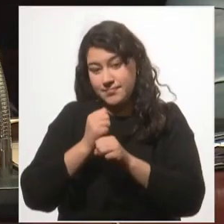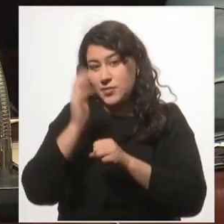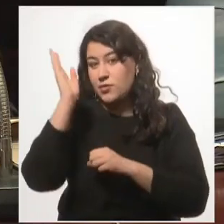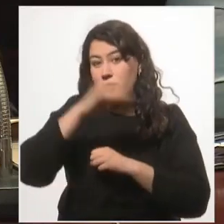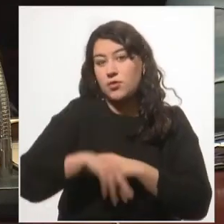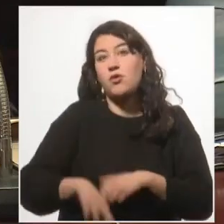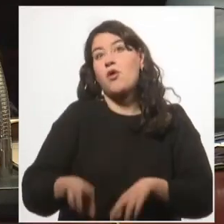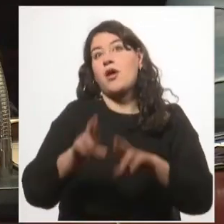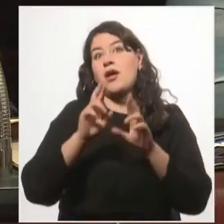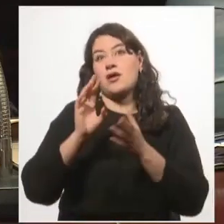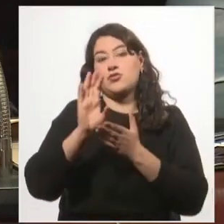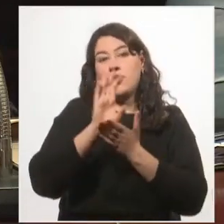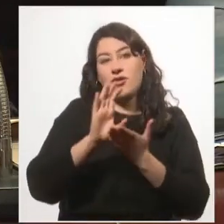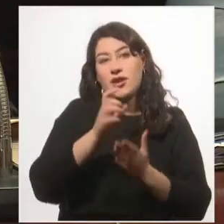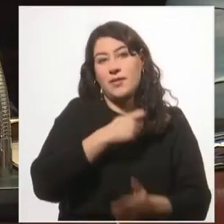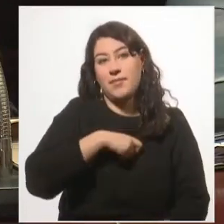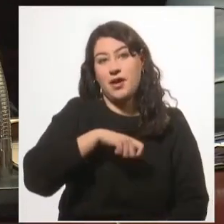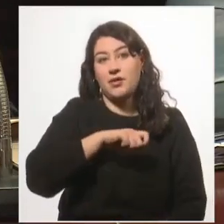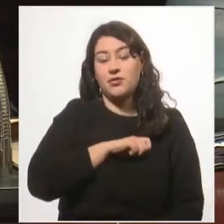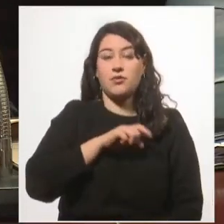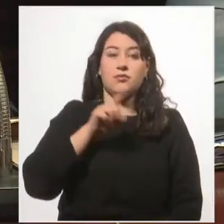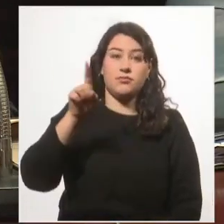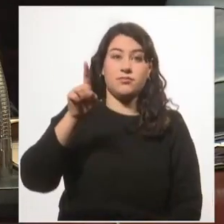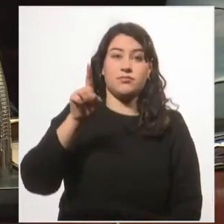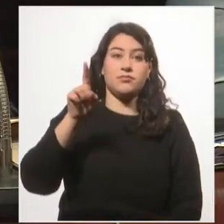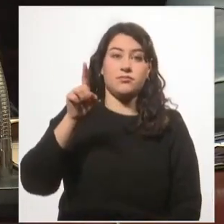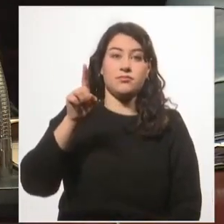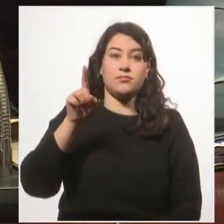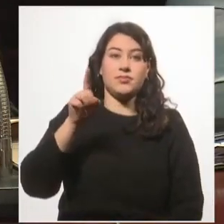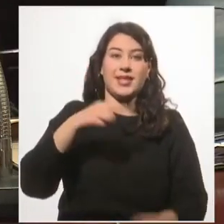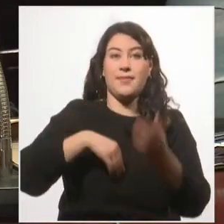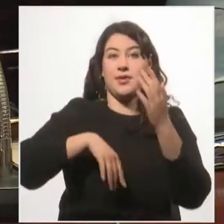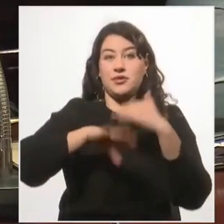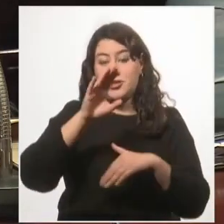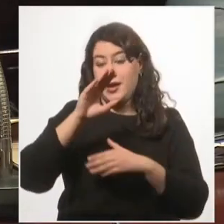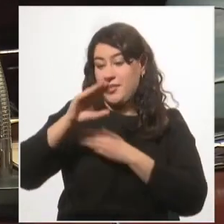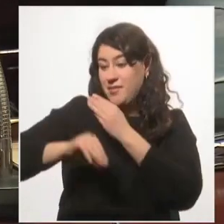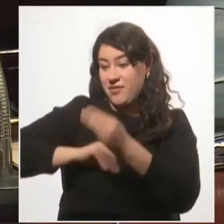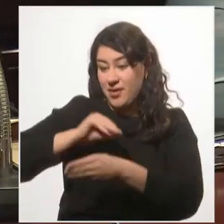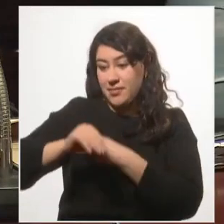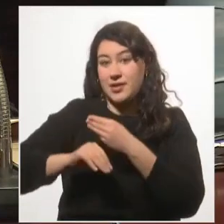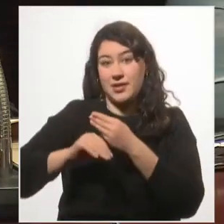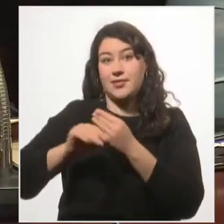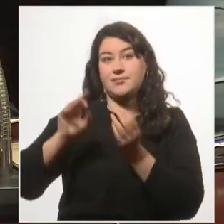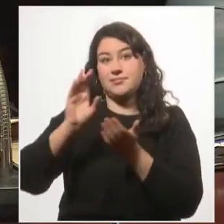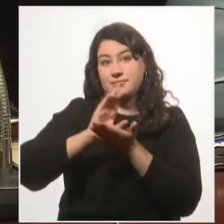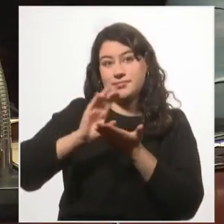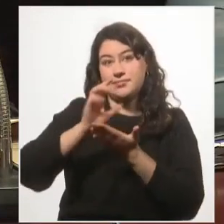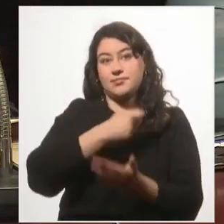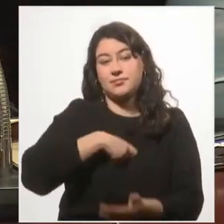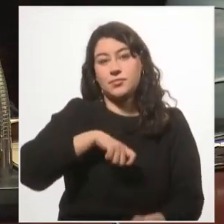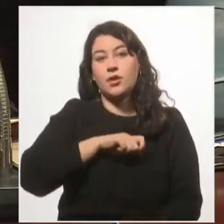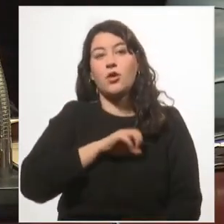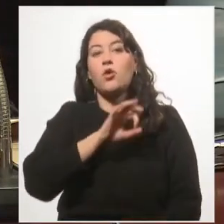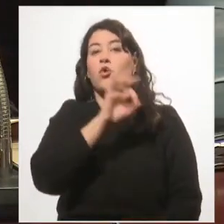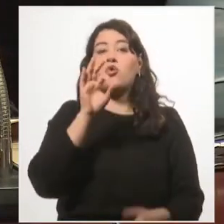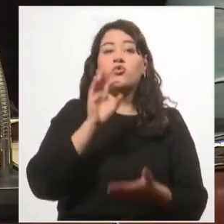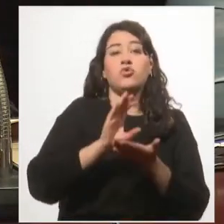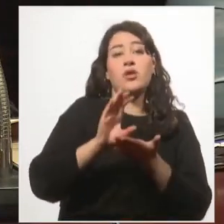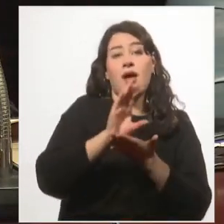ciudadano español, lo es la mayor parte de mi familia. Podría ser ciudadano